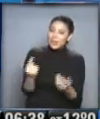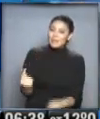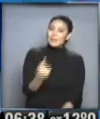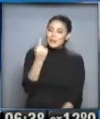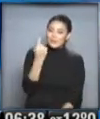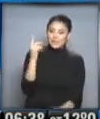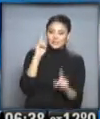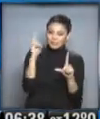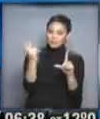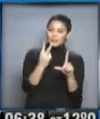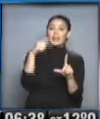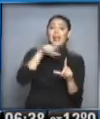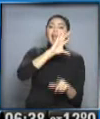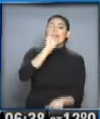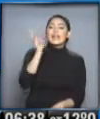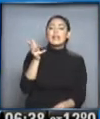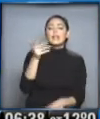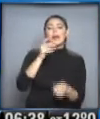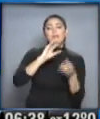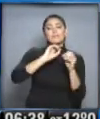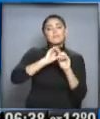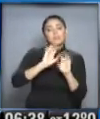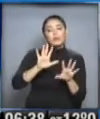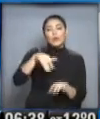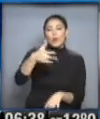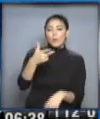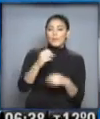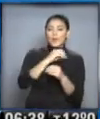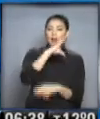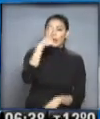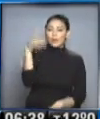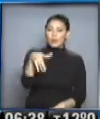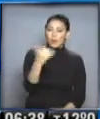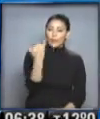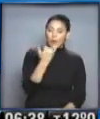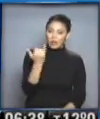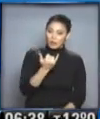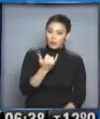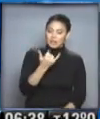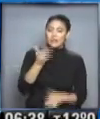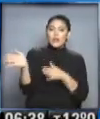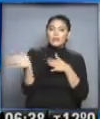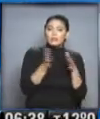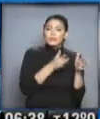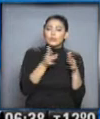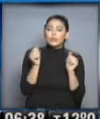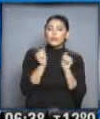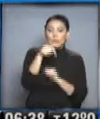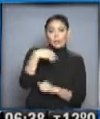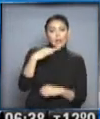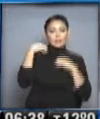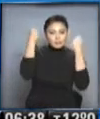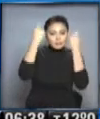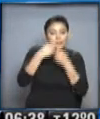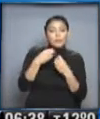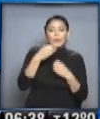desde Pinamar. Allí las condiciones meteorológicas tienden a desmejorar a partir de la madrugada del día jueves con vientos del sector sur. Abrigate bastante porque el